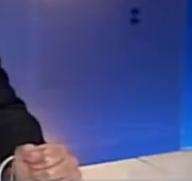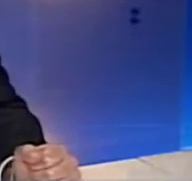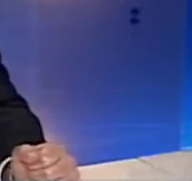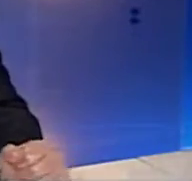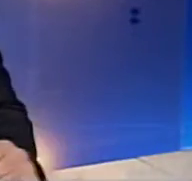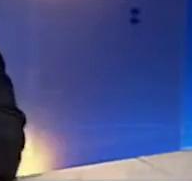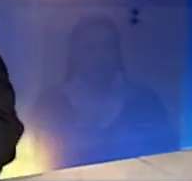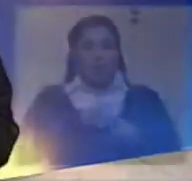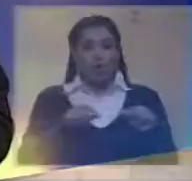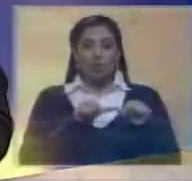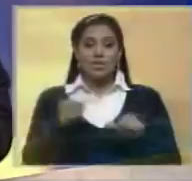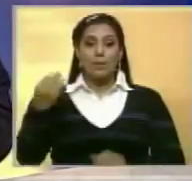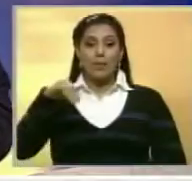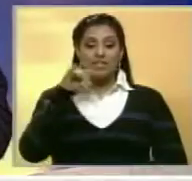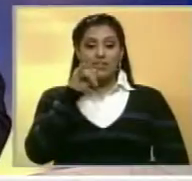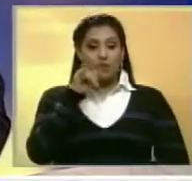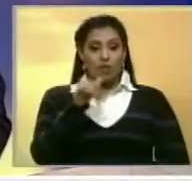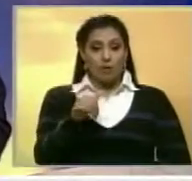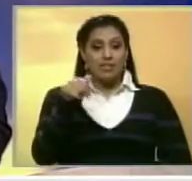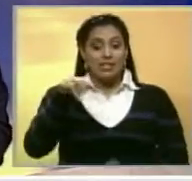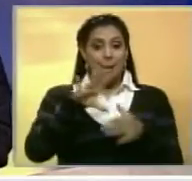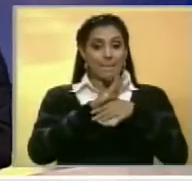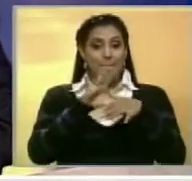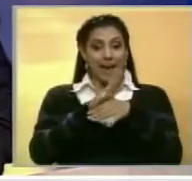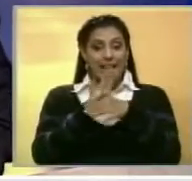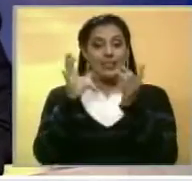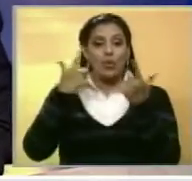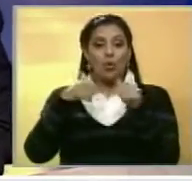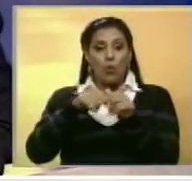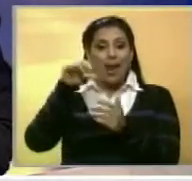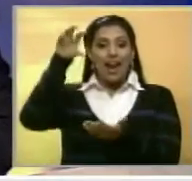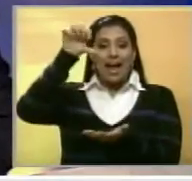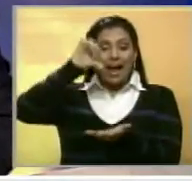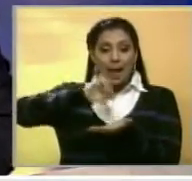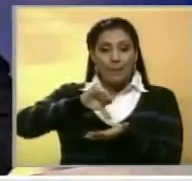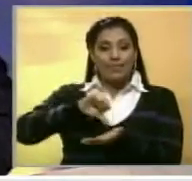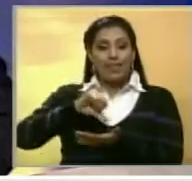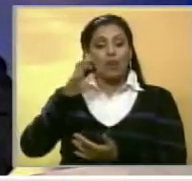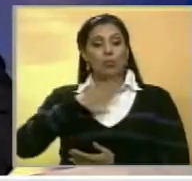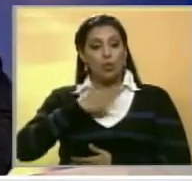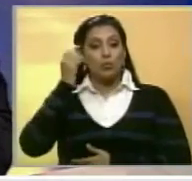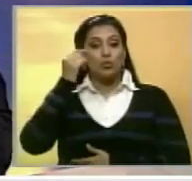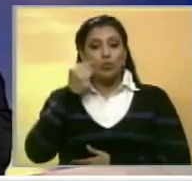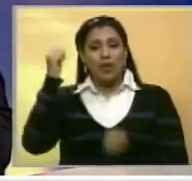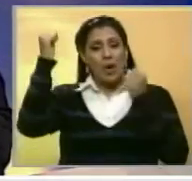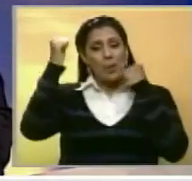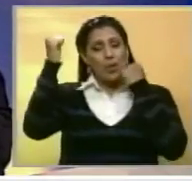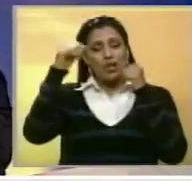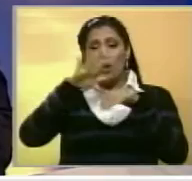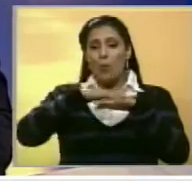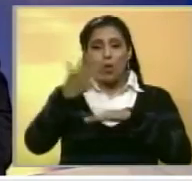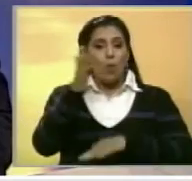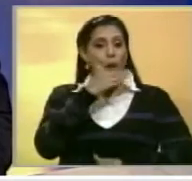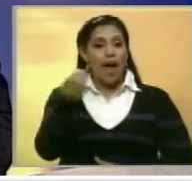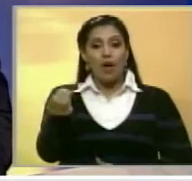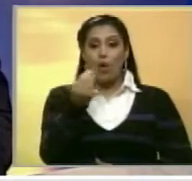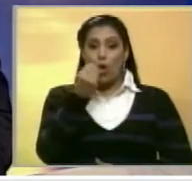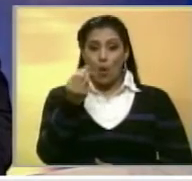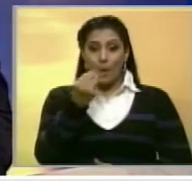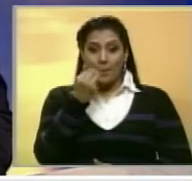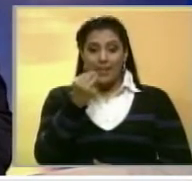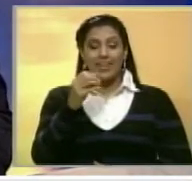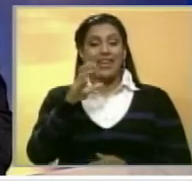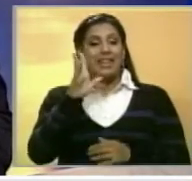Amigos, continuamos con las informaciones. Este martes en la capital sucrense se generó una serie de protestas por escasez de alimentos,